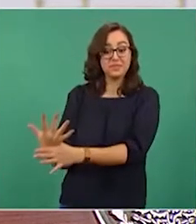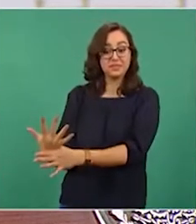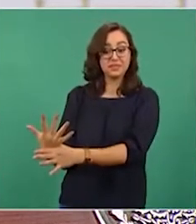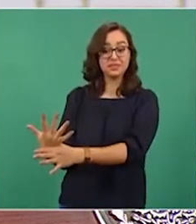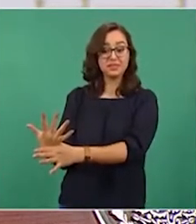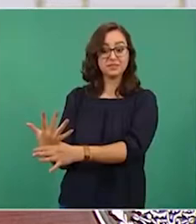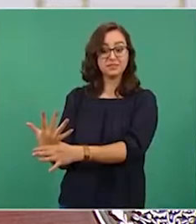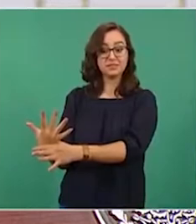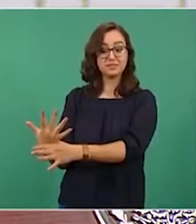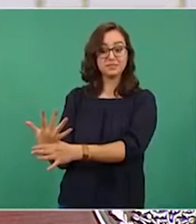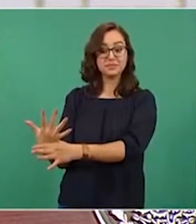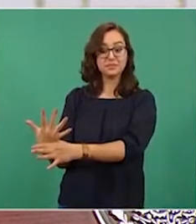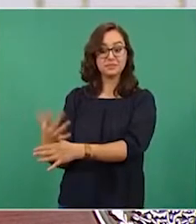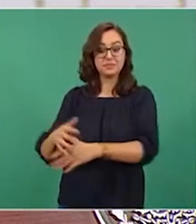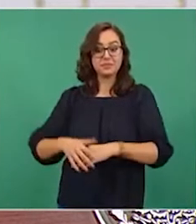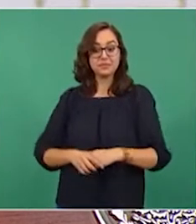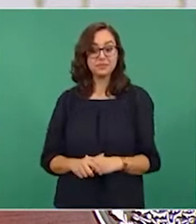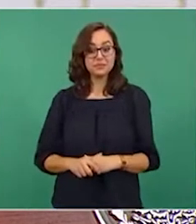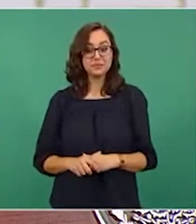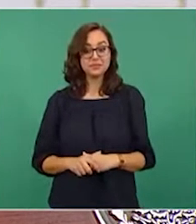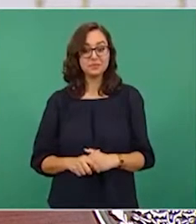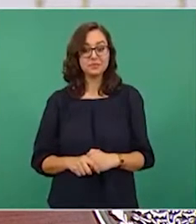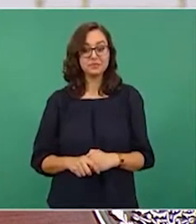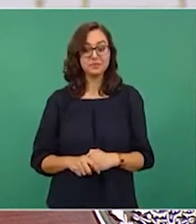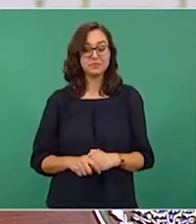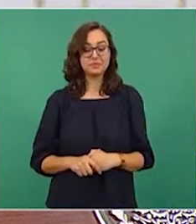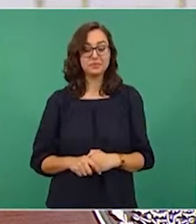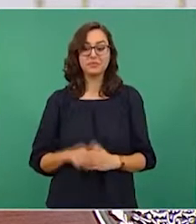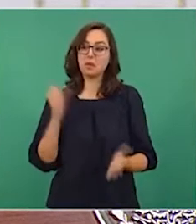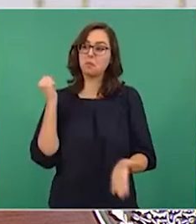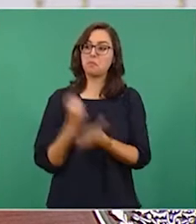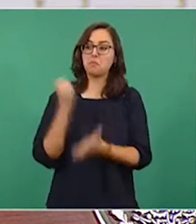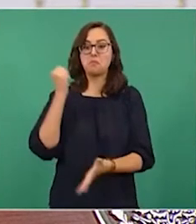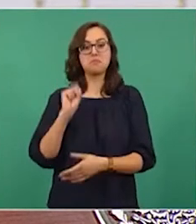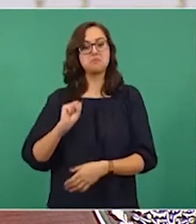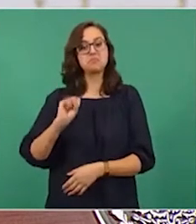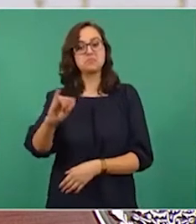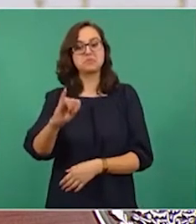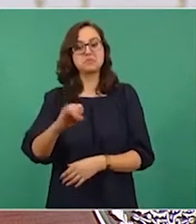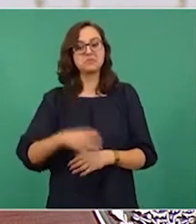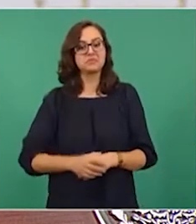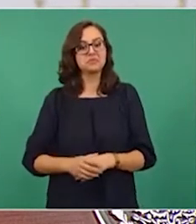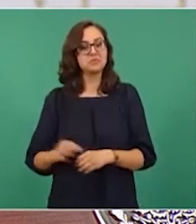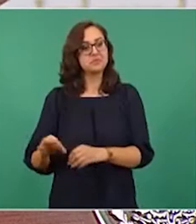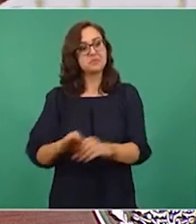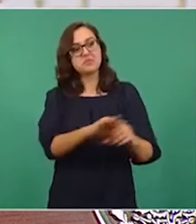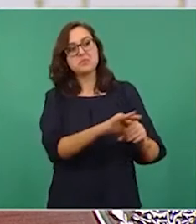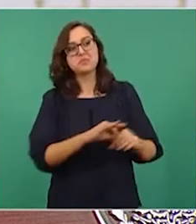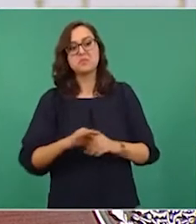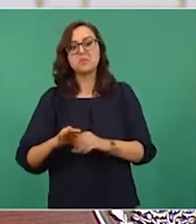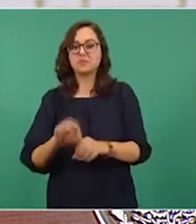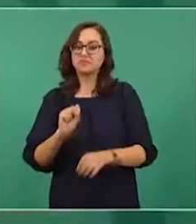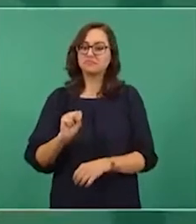legisladores, nada más porque